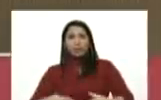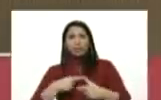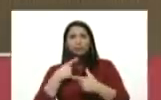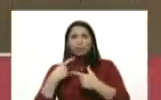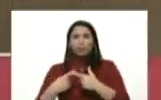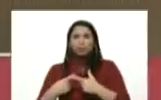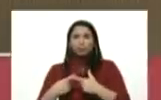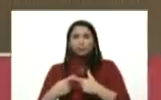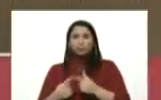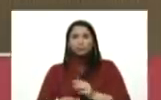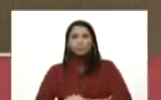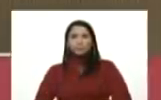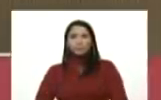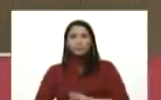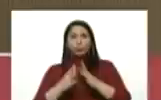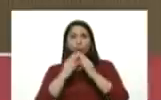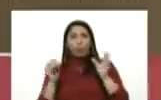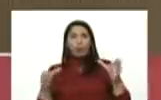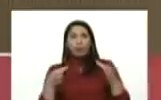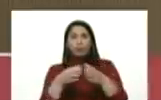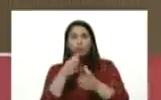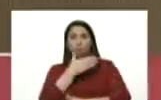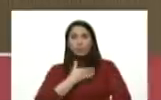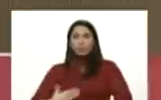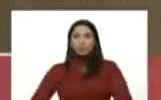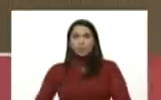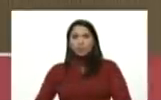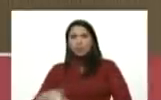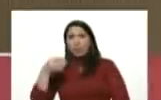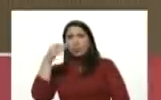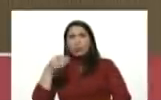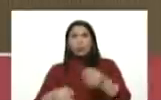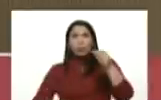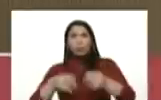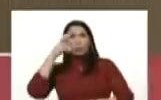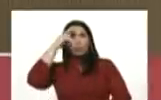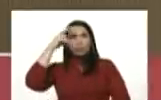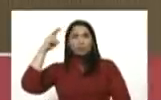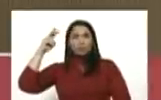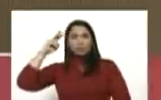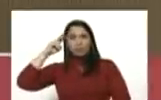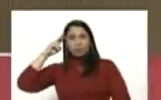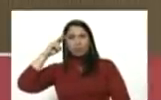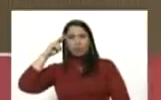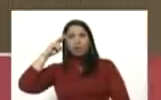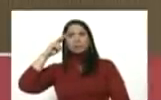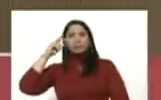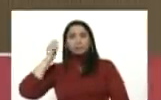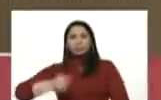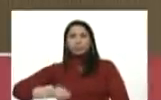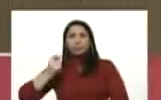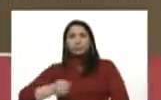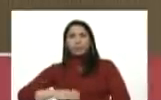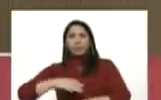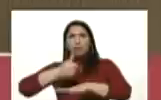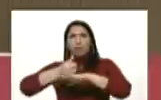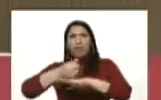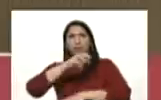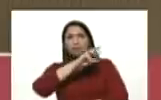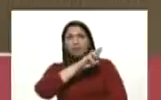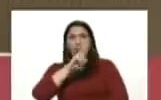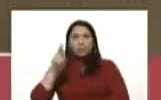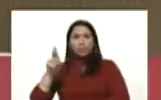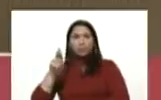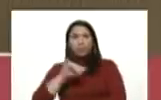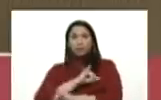ya todo el equipo presidente jurídico de la cancillería de la procuraduría está ya activo